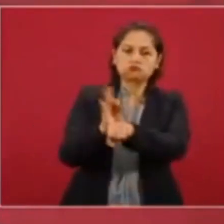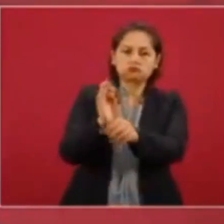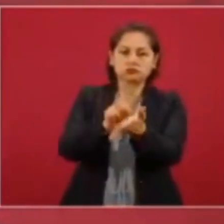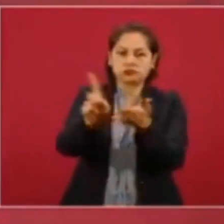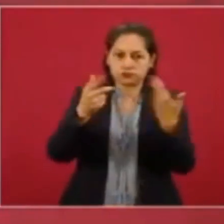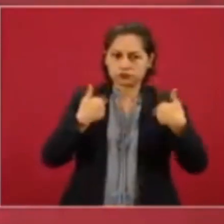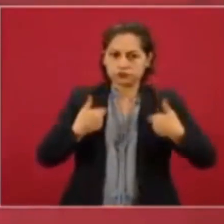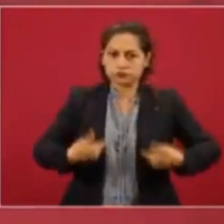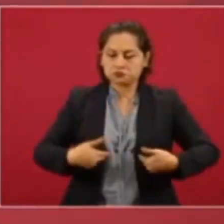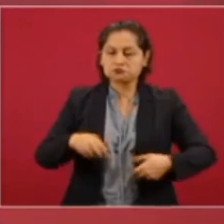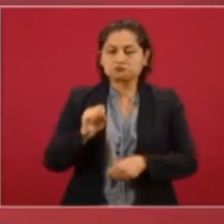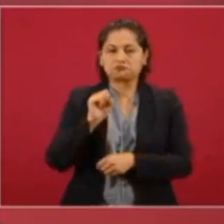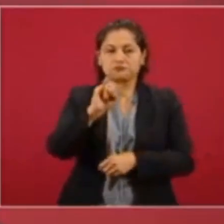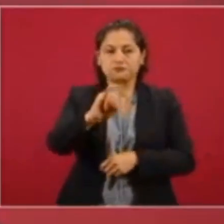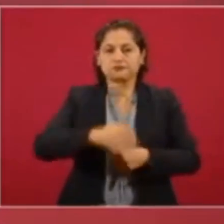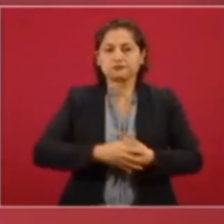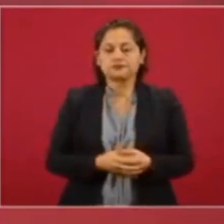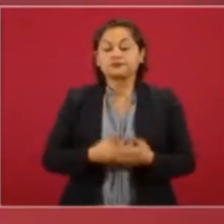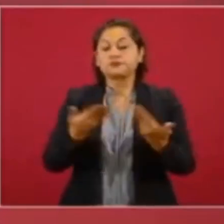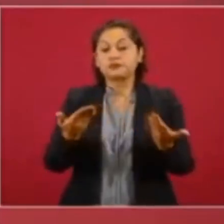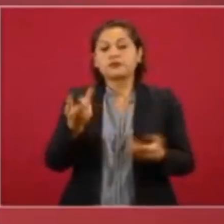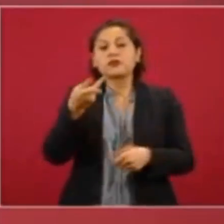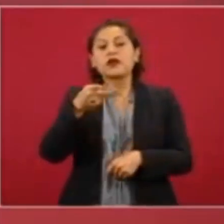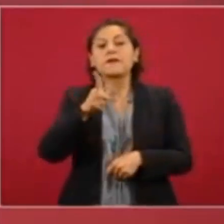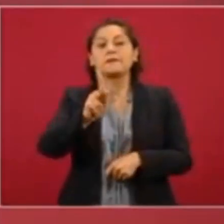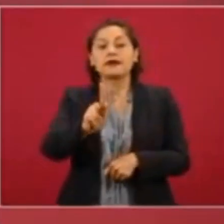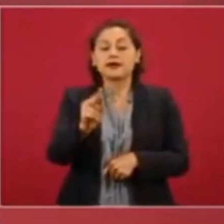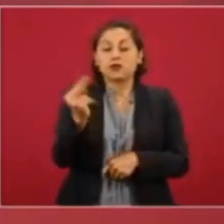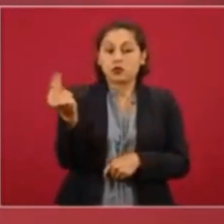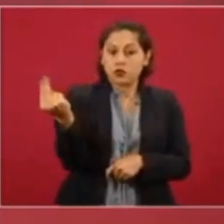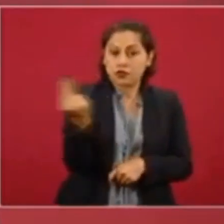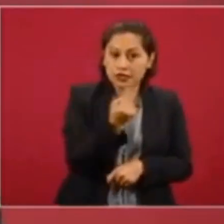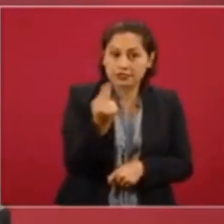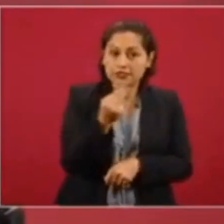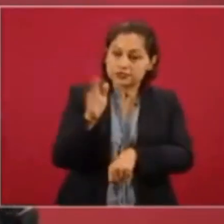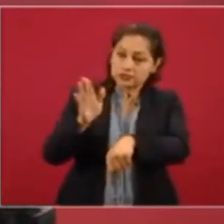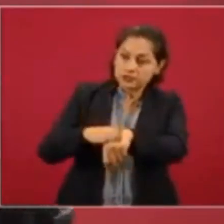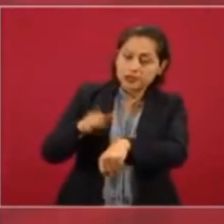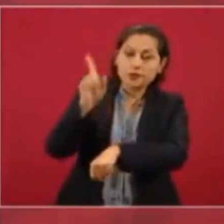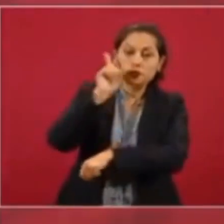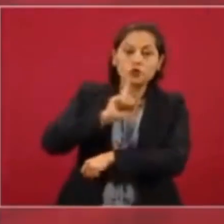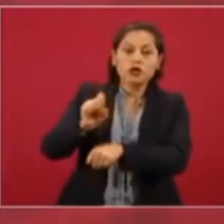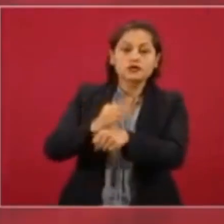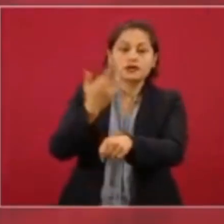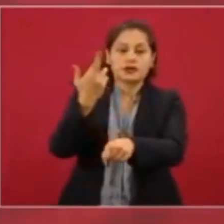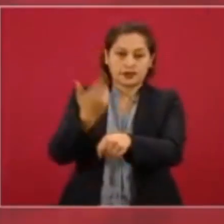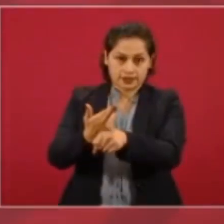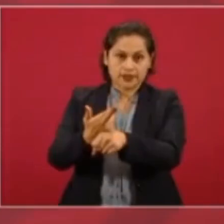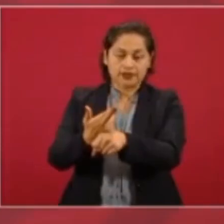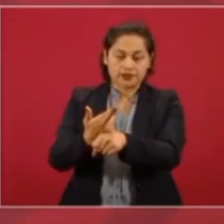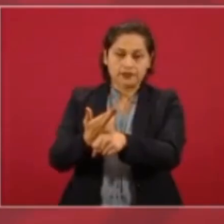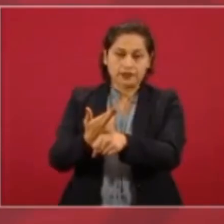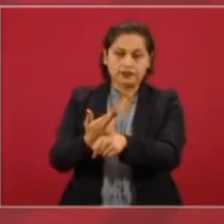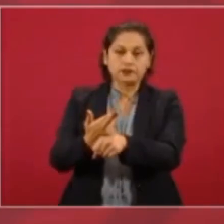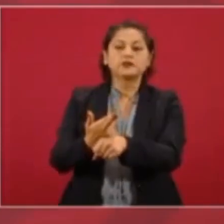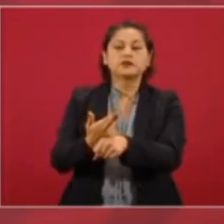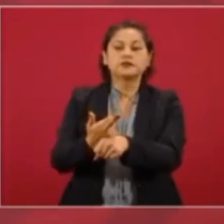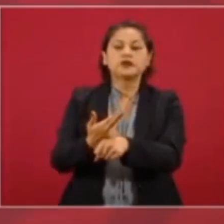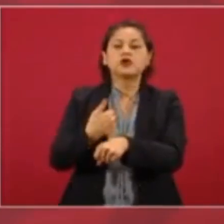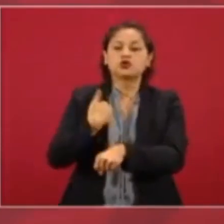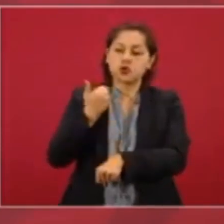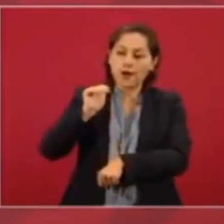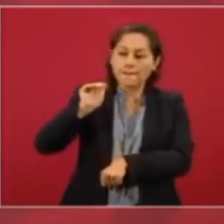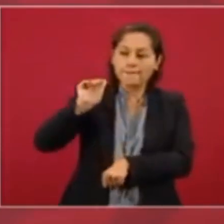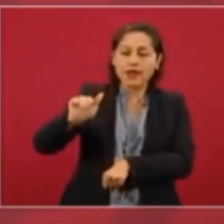es cuestión de hablar con la licenciada Olga, ahora mismo le voy a pedir de que te atienda,